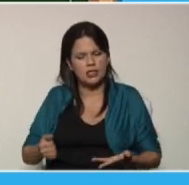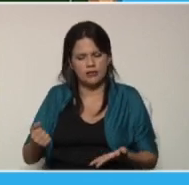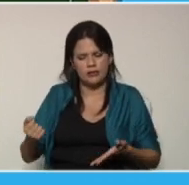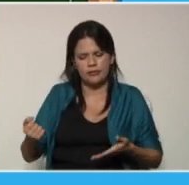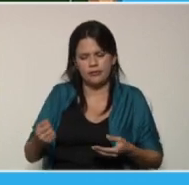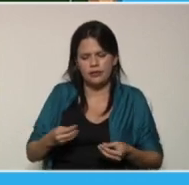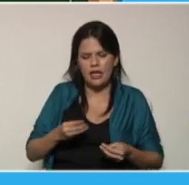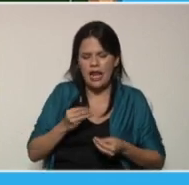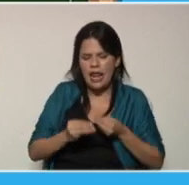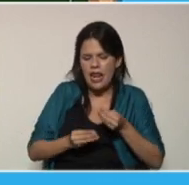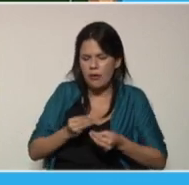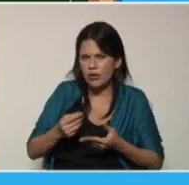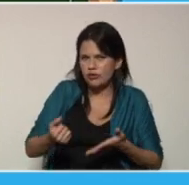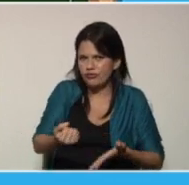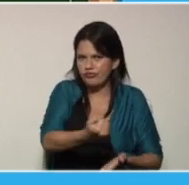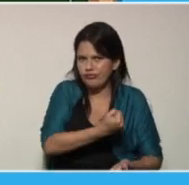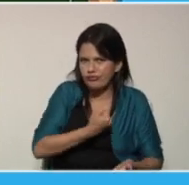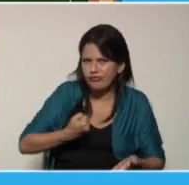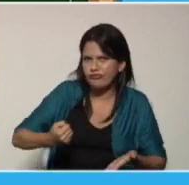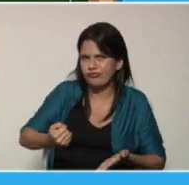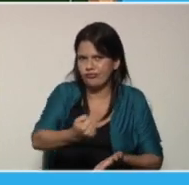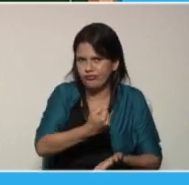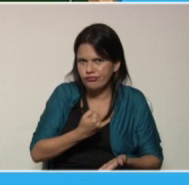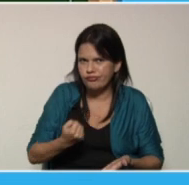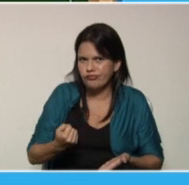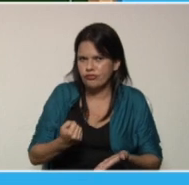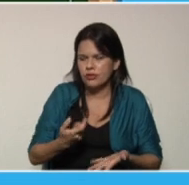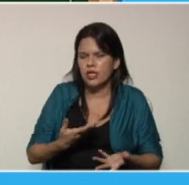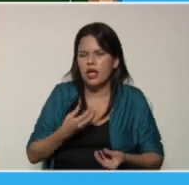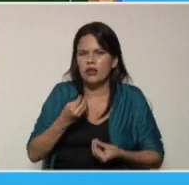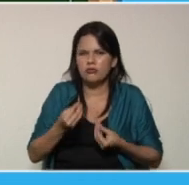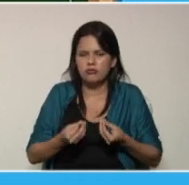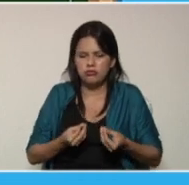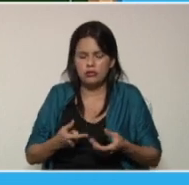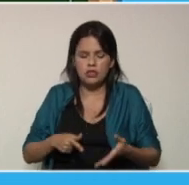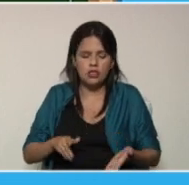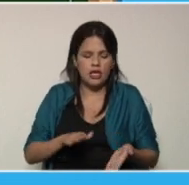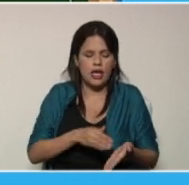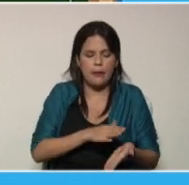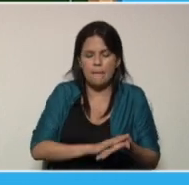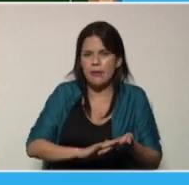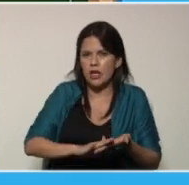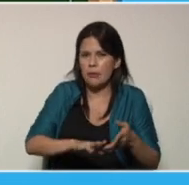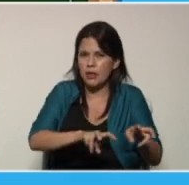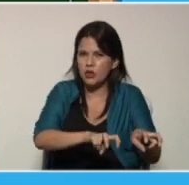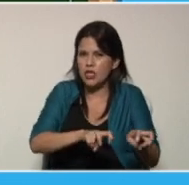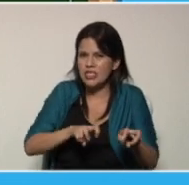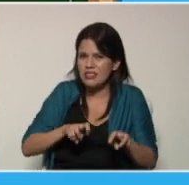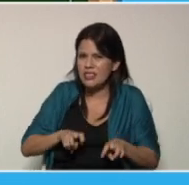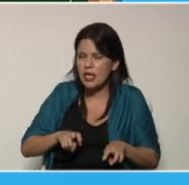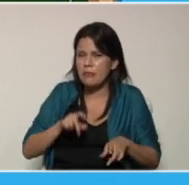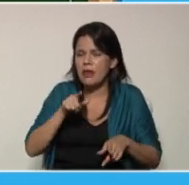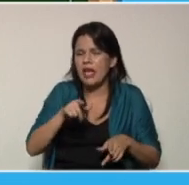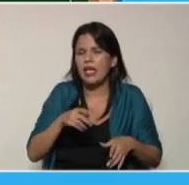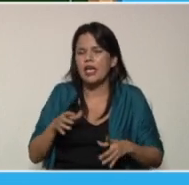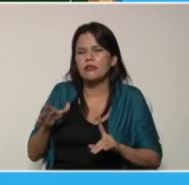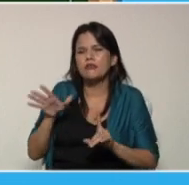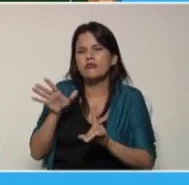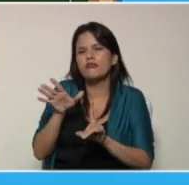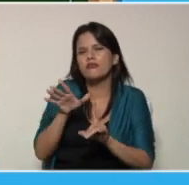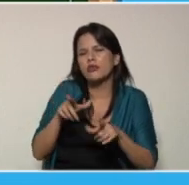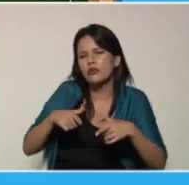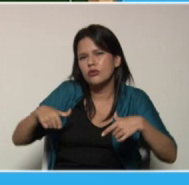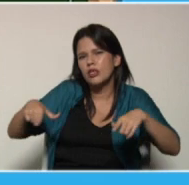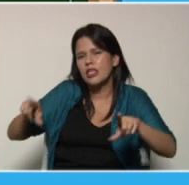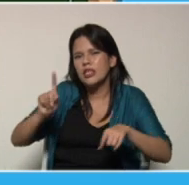elabora un sustrato que aplicarás en un espacio de siembra alternativo que ubicarás de acuerdo